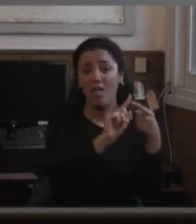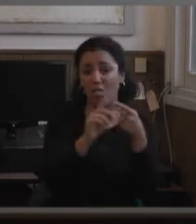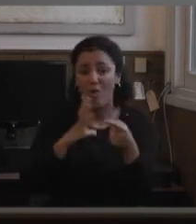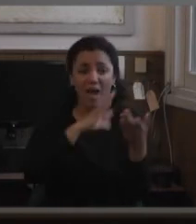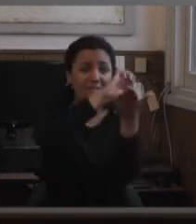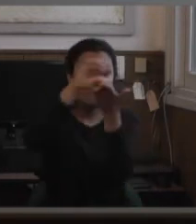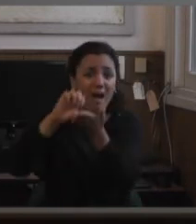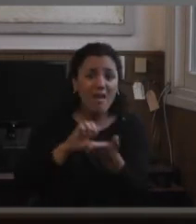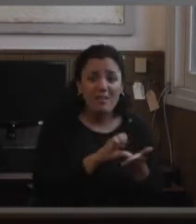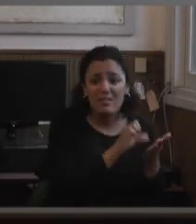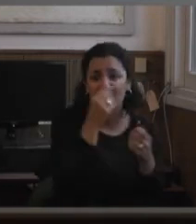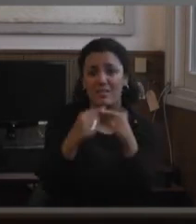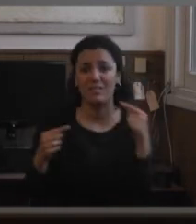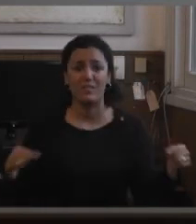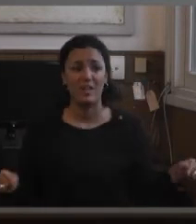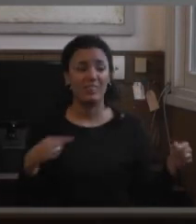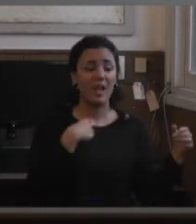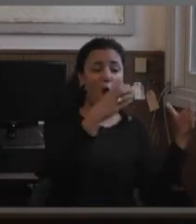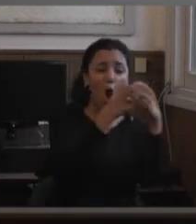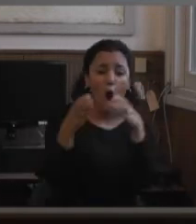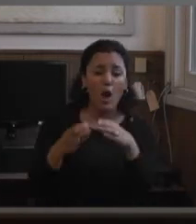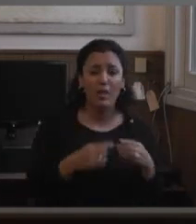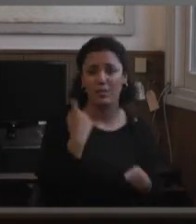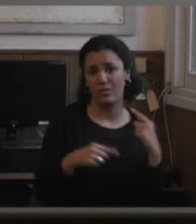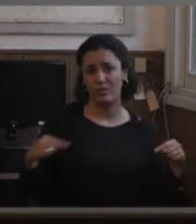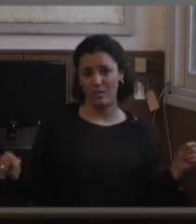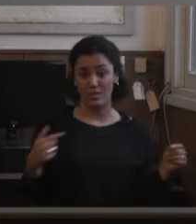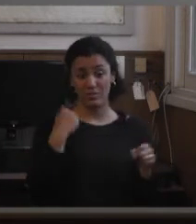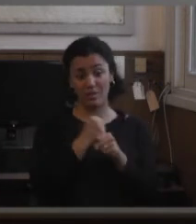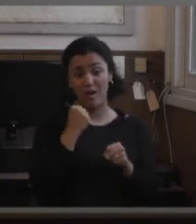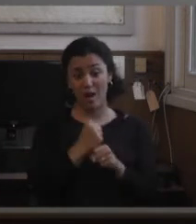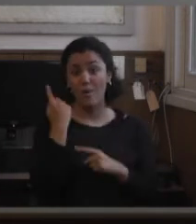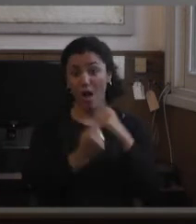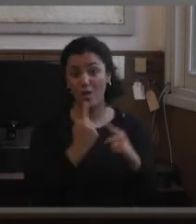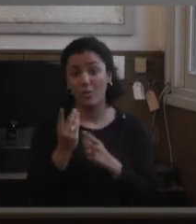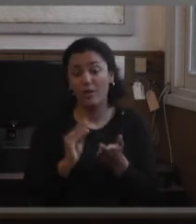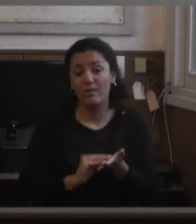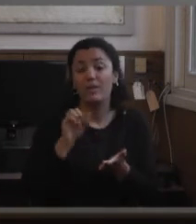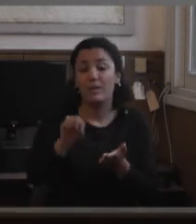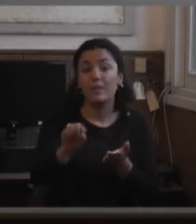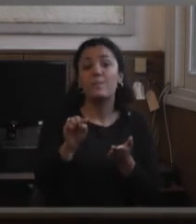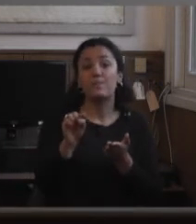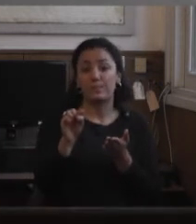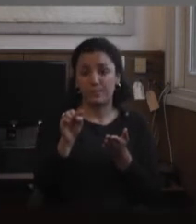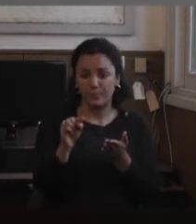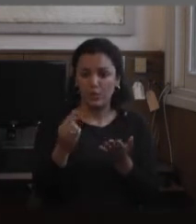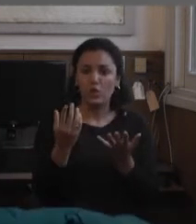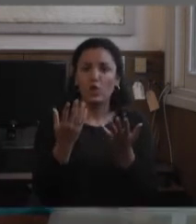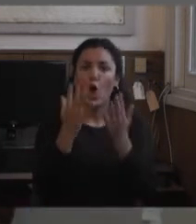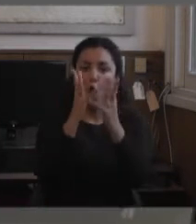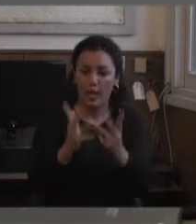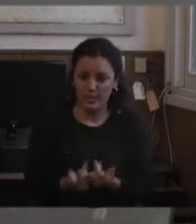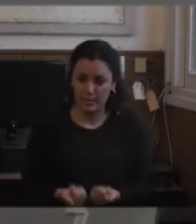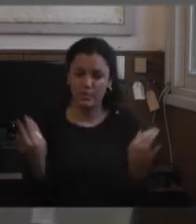Pudieron ponerse de acuerdo los diferentes colectivos, digo, los que trabajamos alguna vez en una organización intersectorial y empiezan